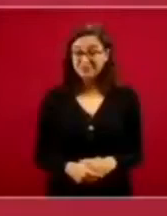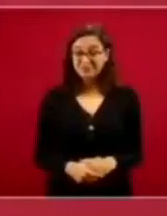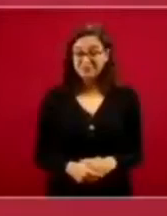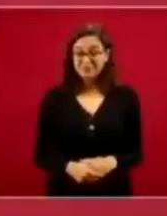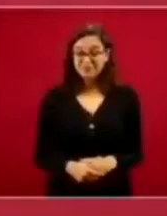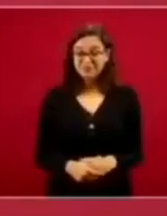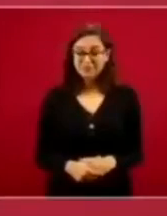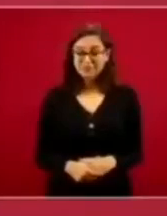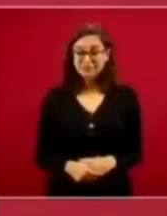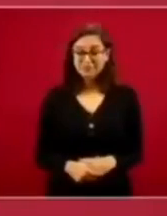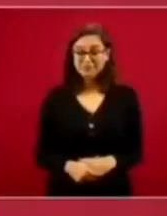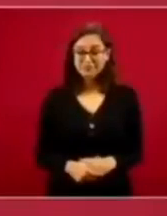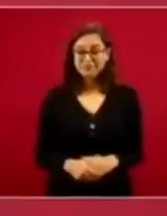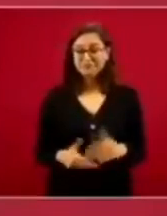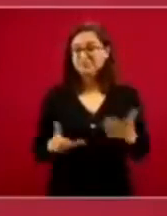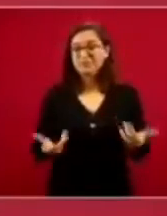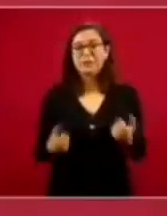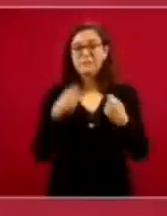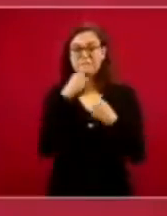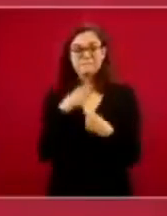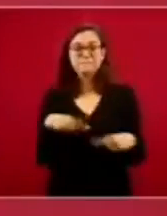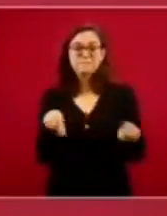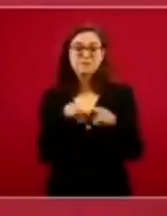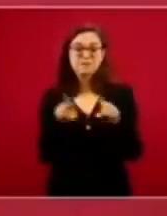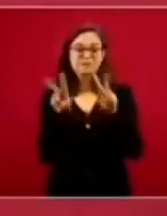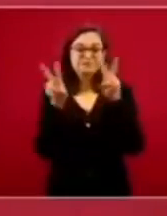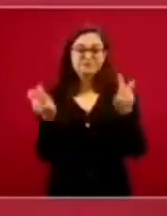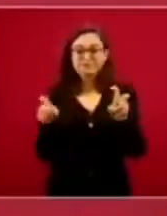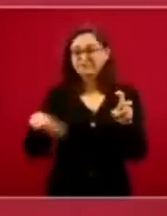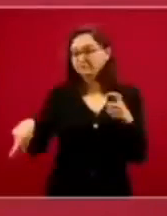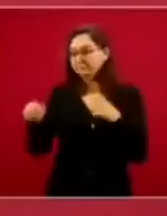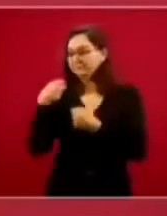Es como el caso de los medios de información.